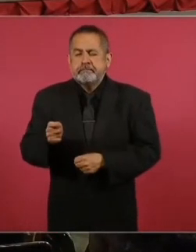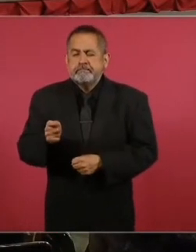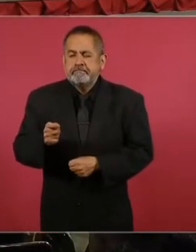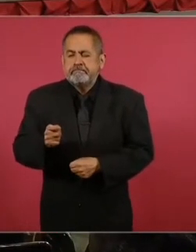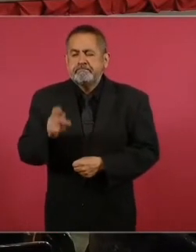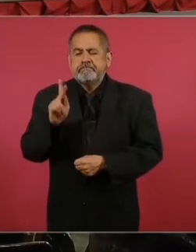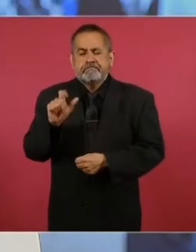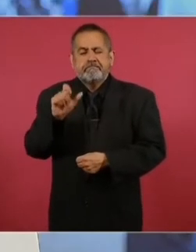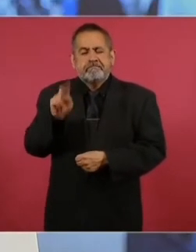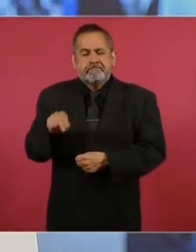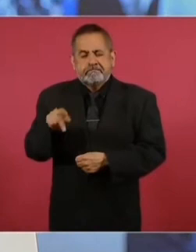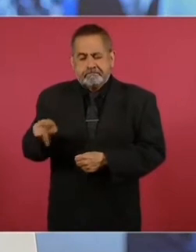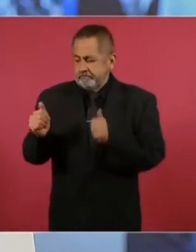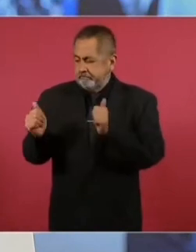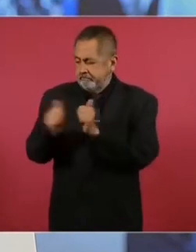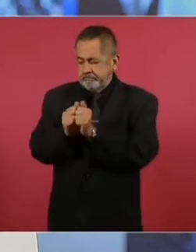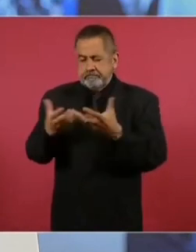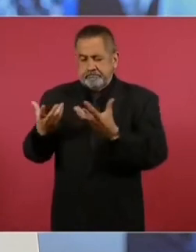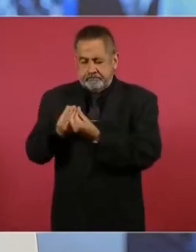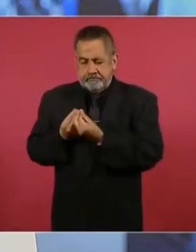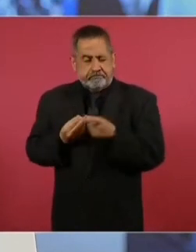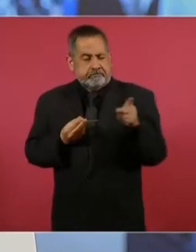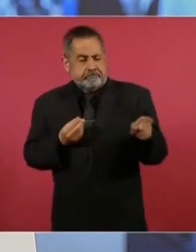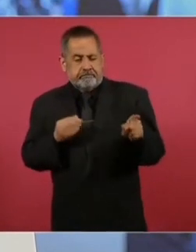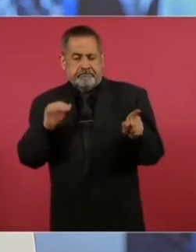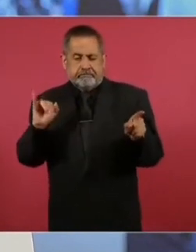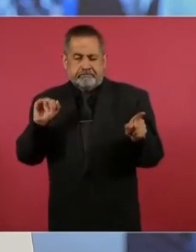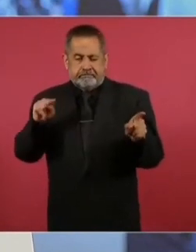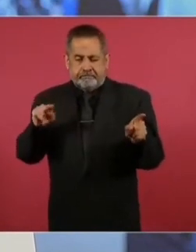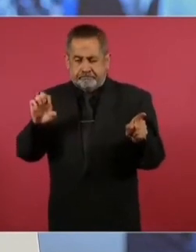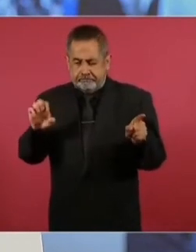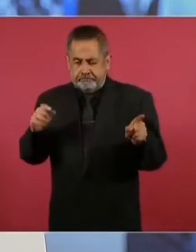conjunta con el Instituto Nacional Electoral.